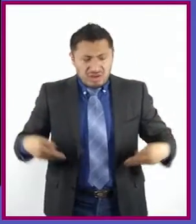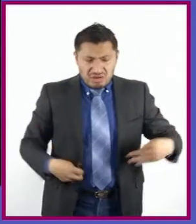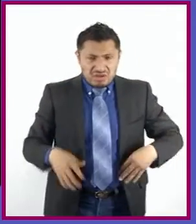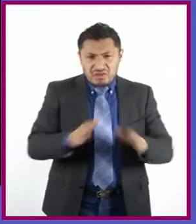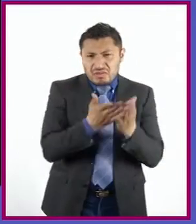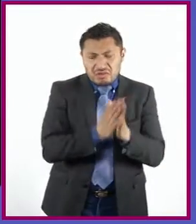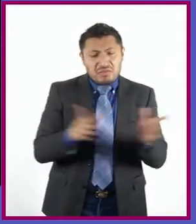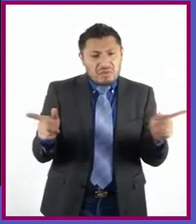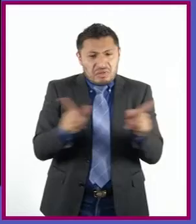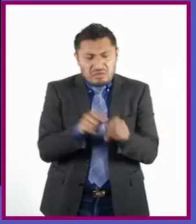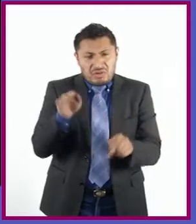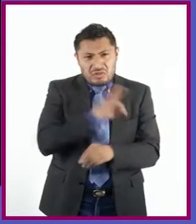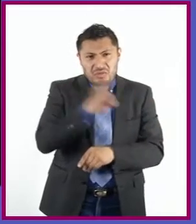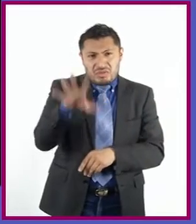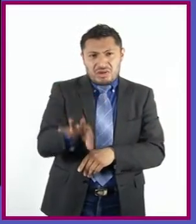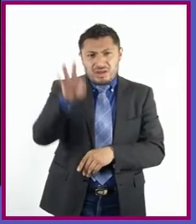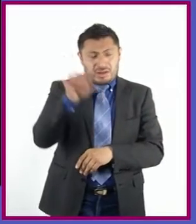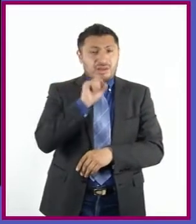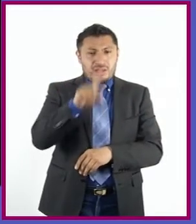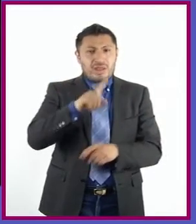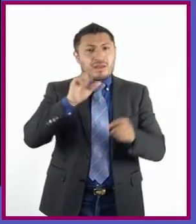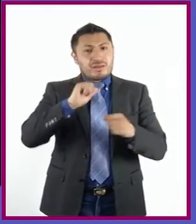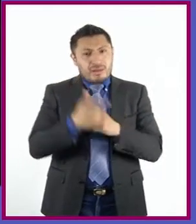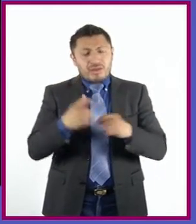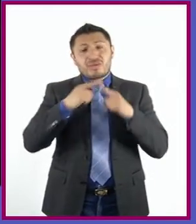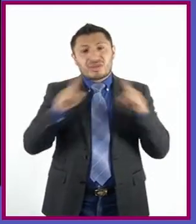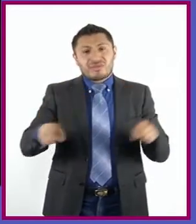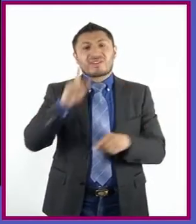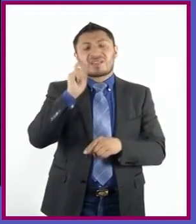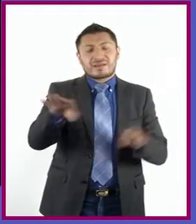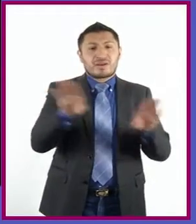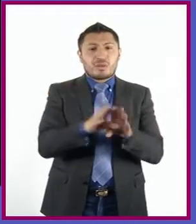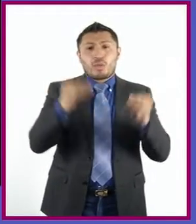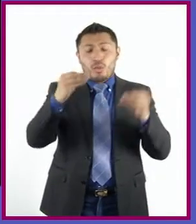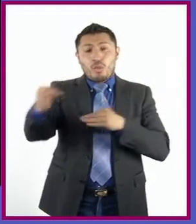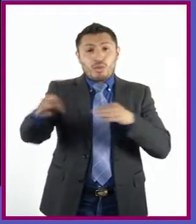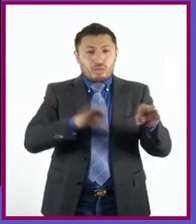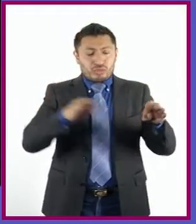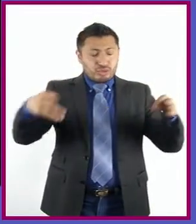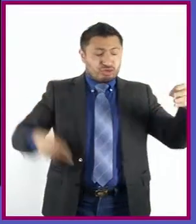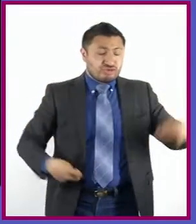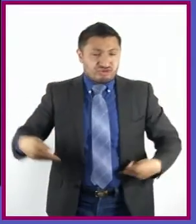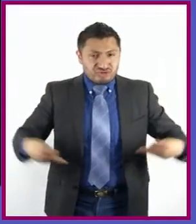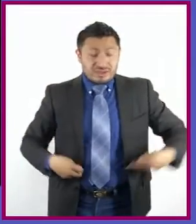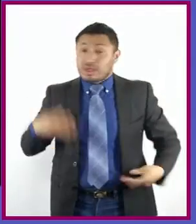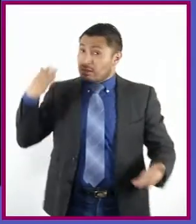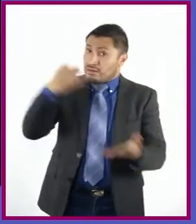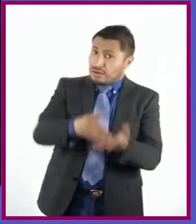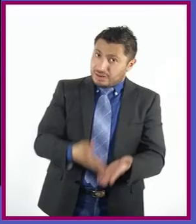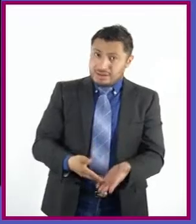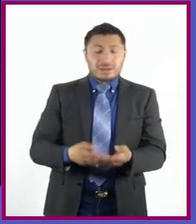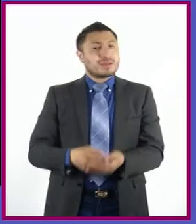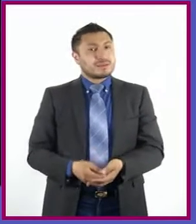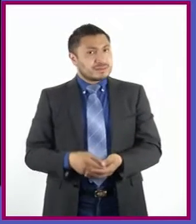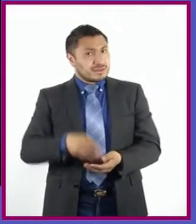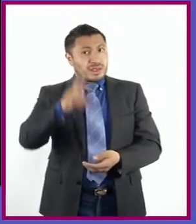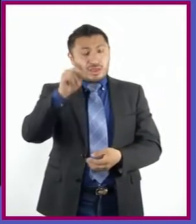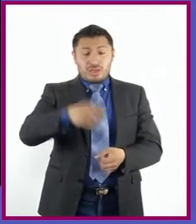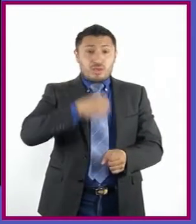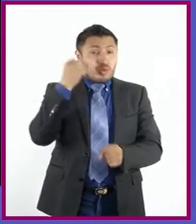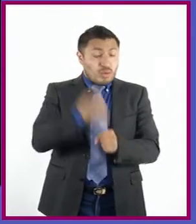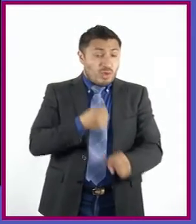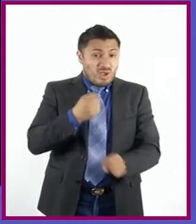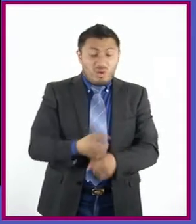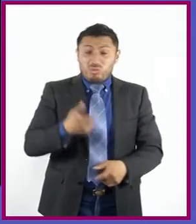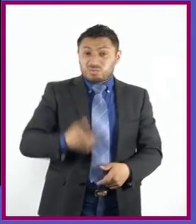que ellos pueden elegir. También otra cosa que les sugiero es que vayan mucho al teatro. No necesariamente el teatro tiene que ser muy caro.